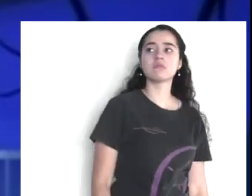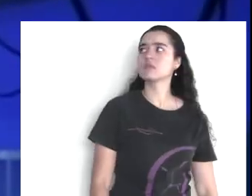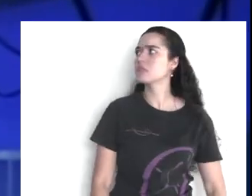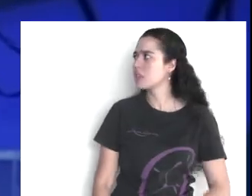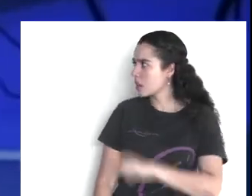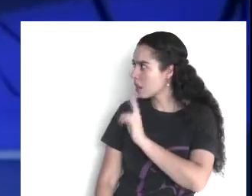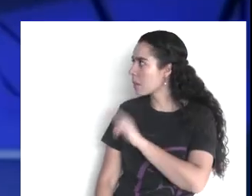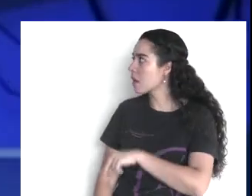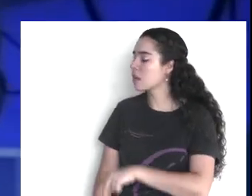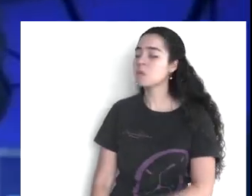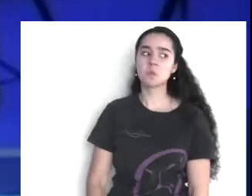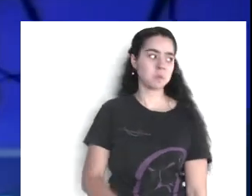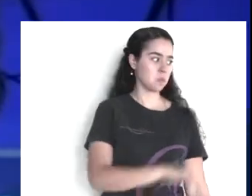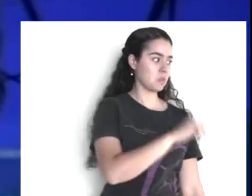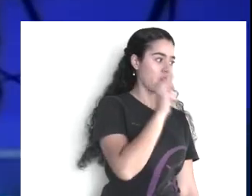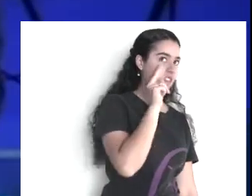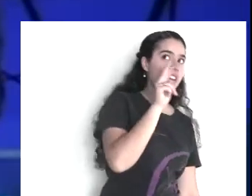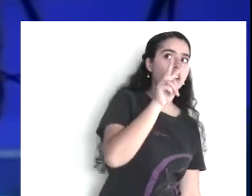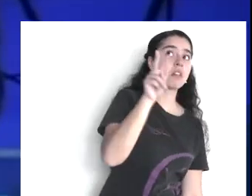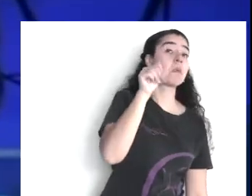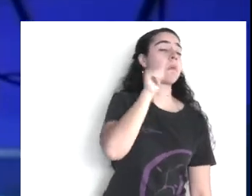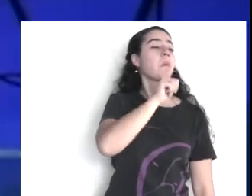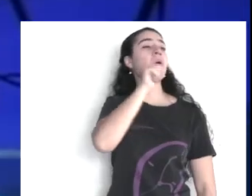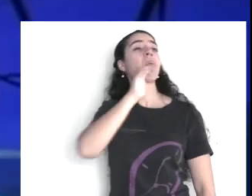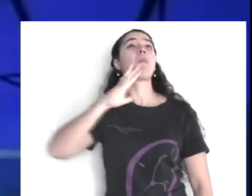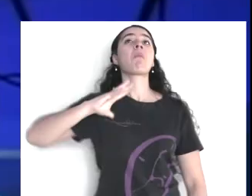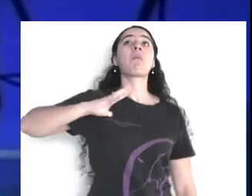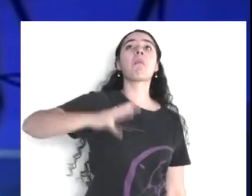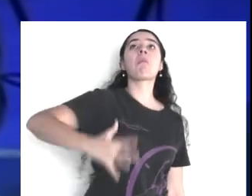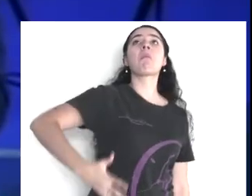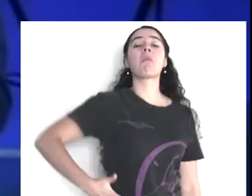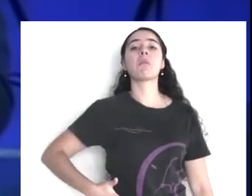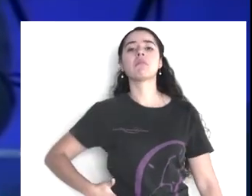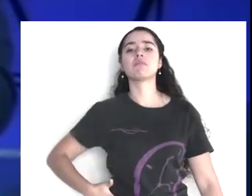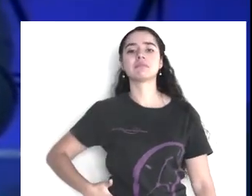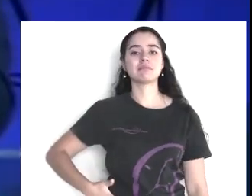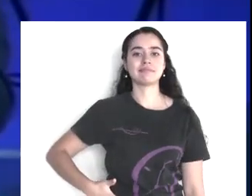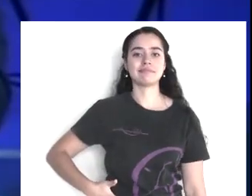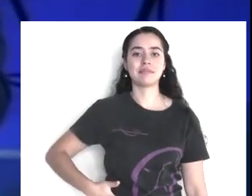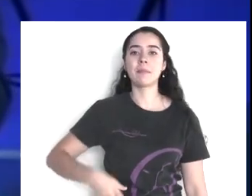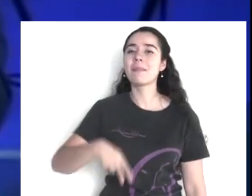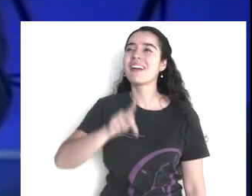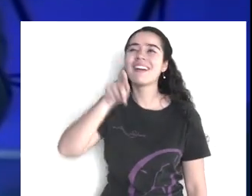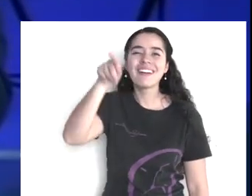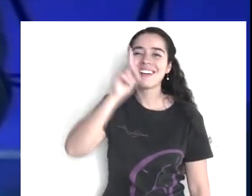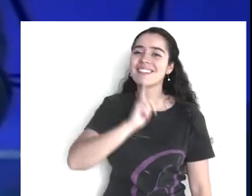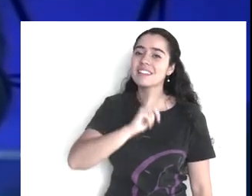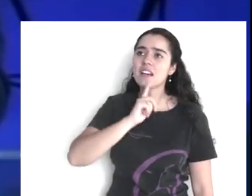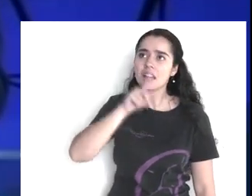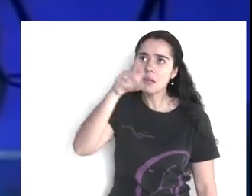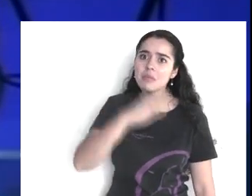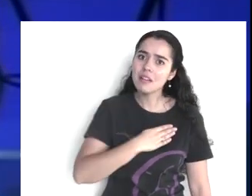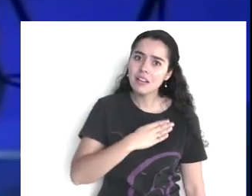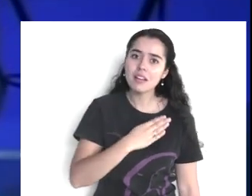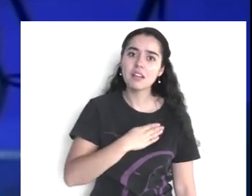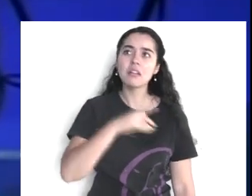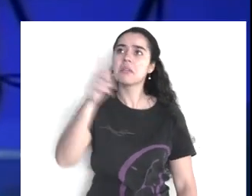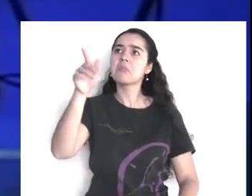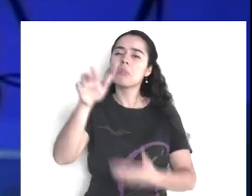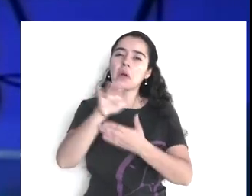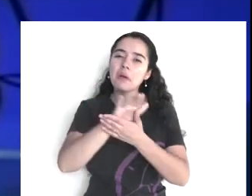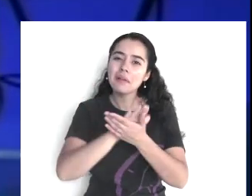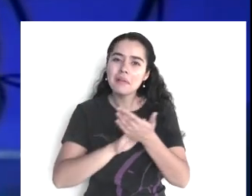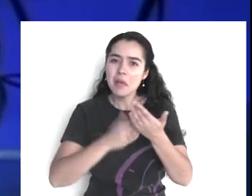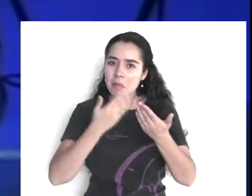Si, no, velo, velo, siempre anda así, ay, sí, sí, y el otro dice, no, sí, sí, sí, se ve muy orgulloso,